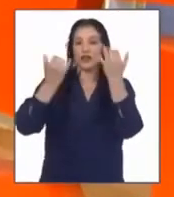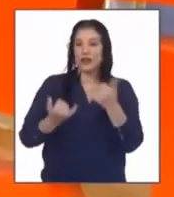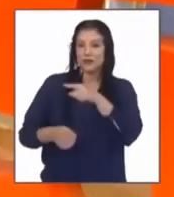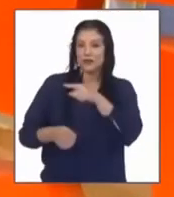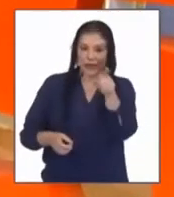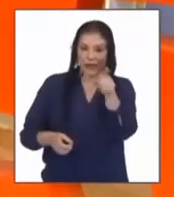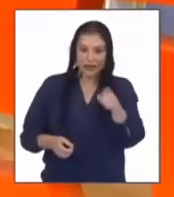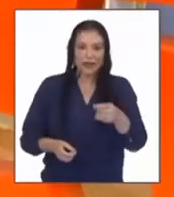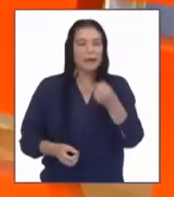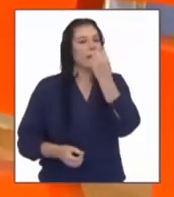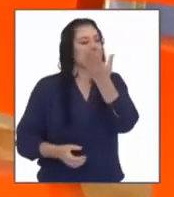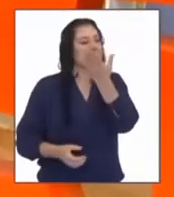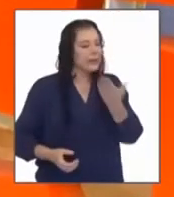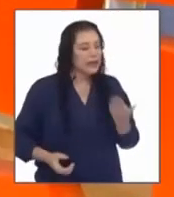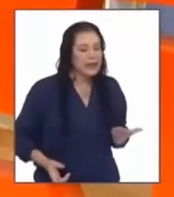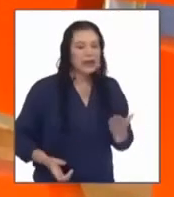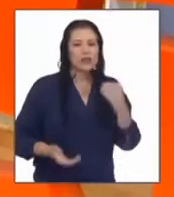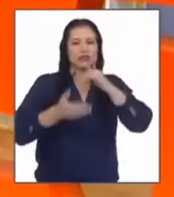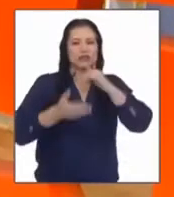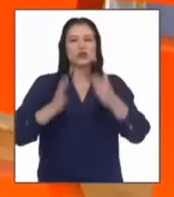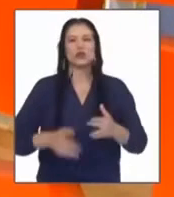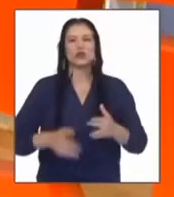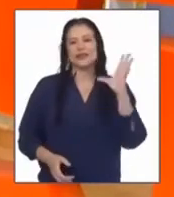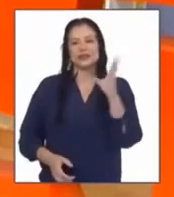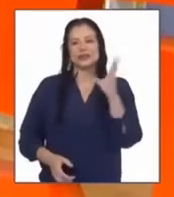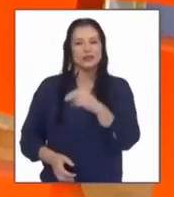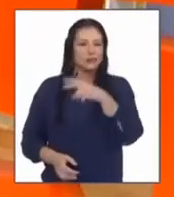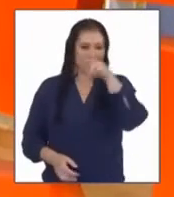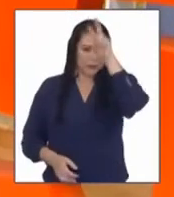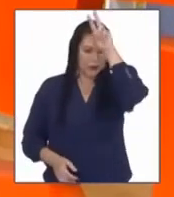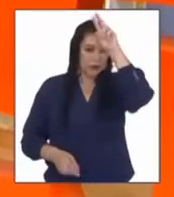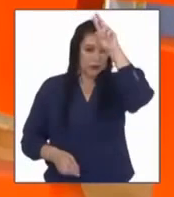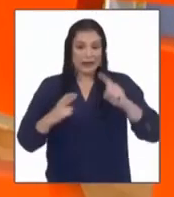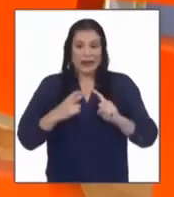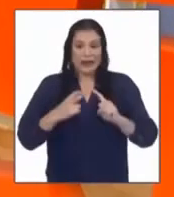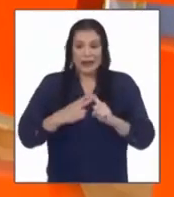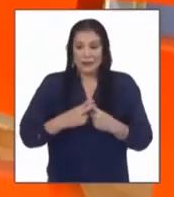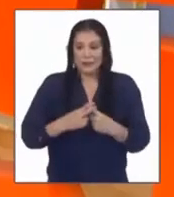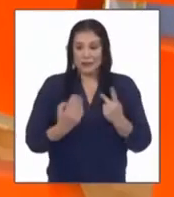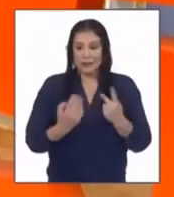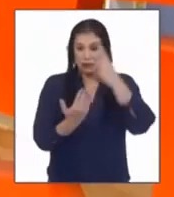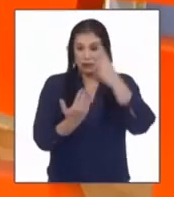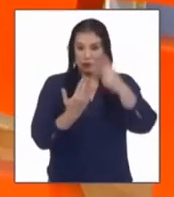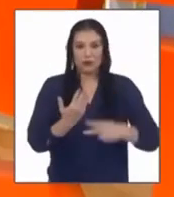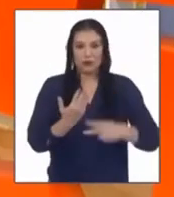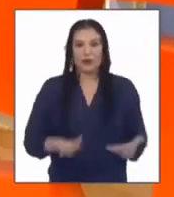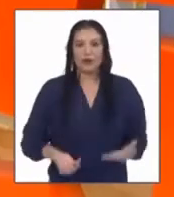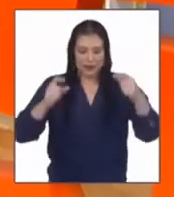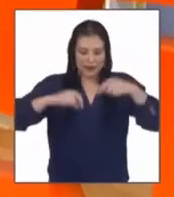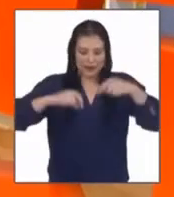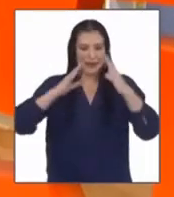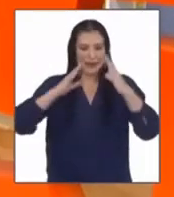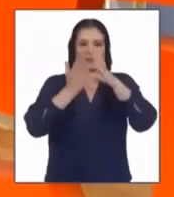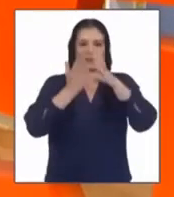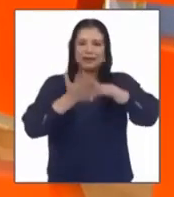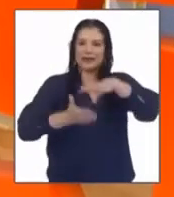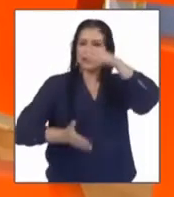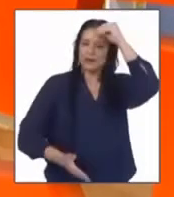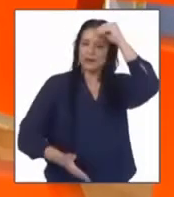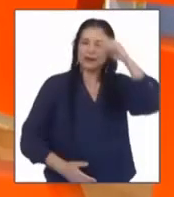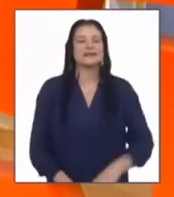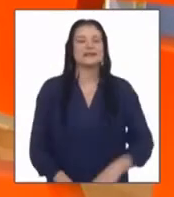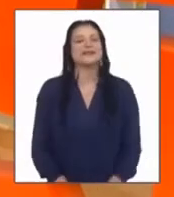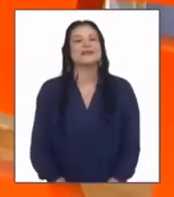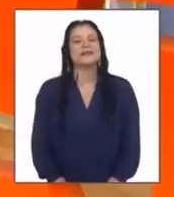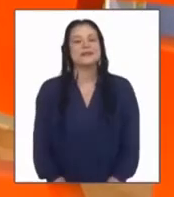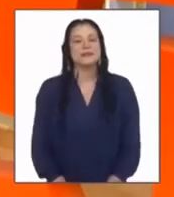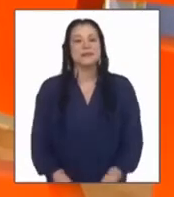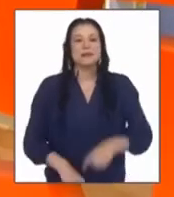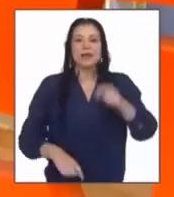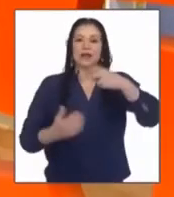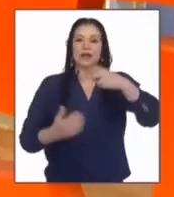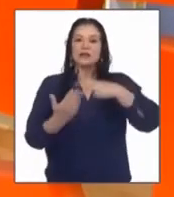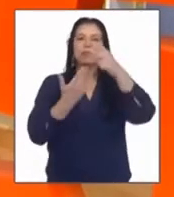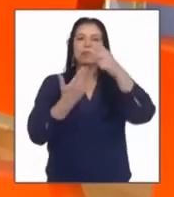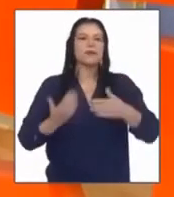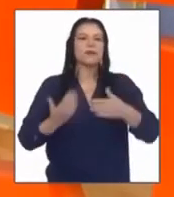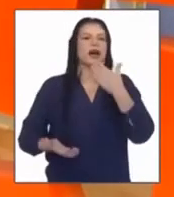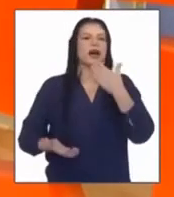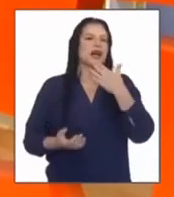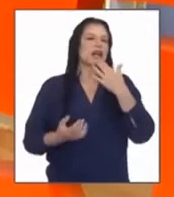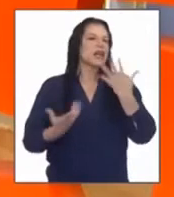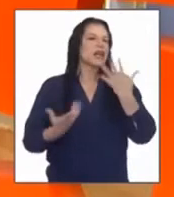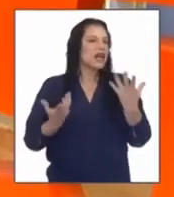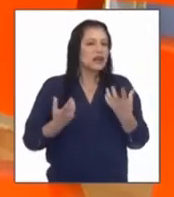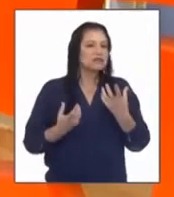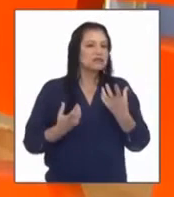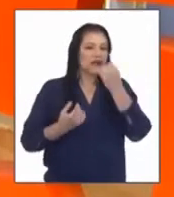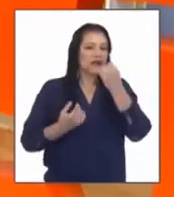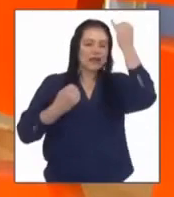Bienvenidas y bienvenidos estudiantes de todo el Perú. Empezamos nuestro programa ¡Aprendo en Casa! Este programa es auspiciado por